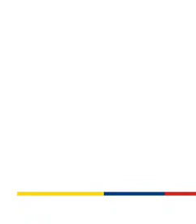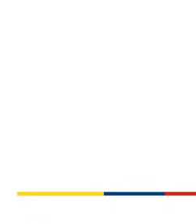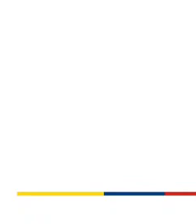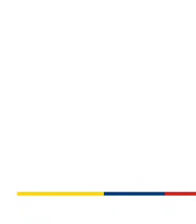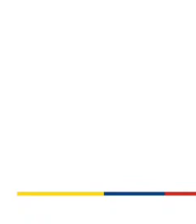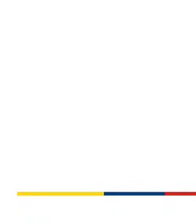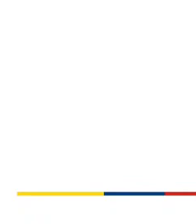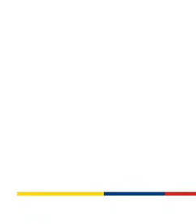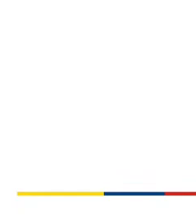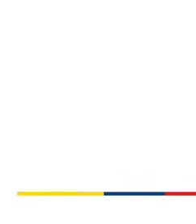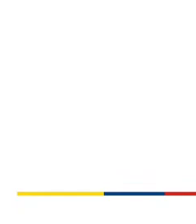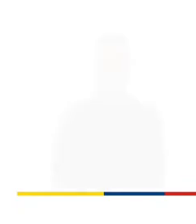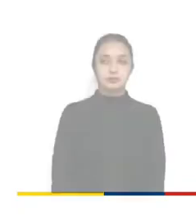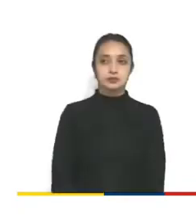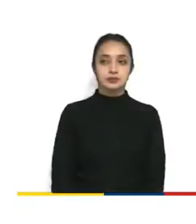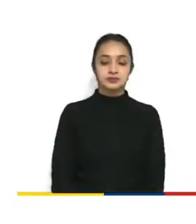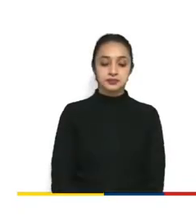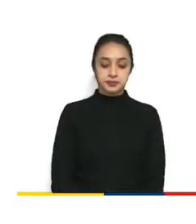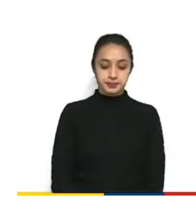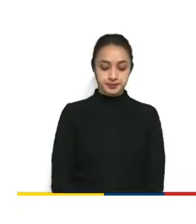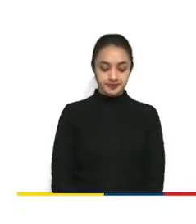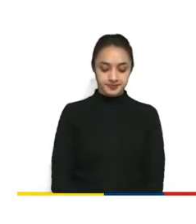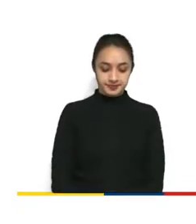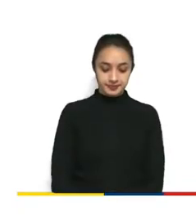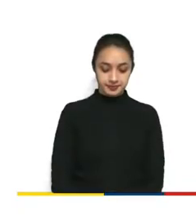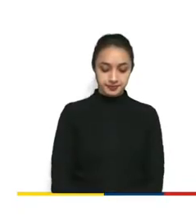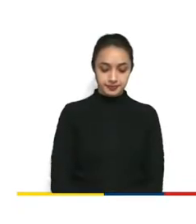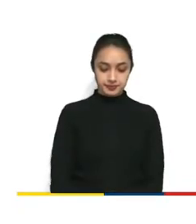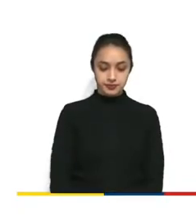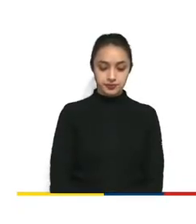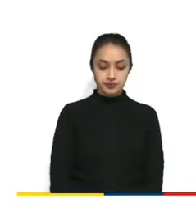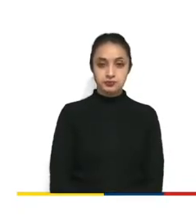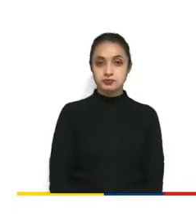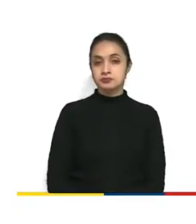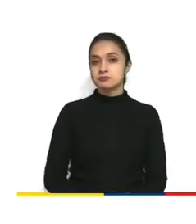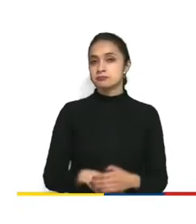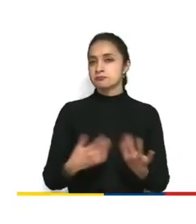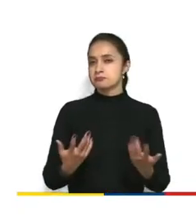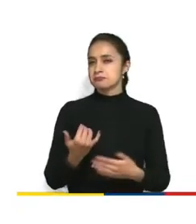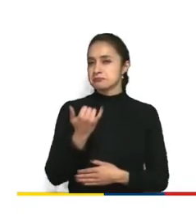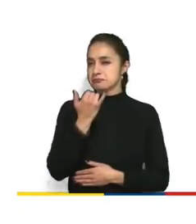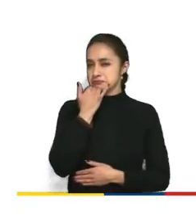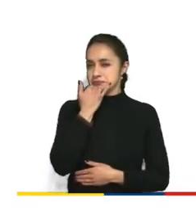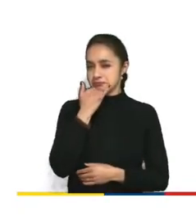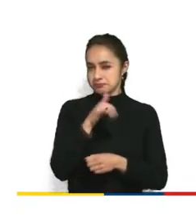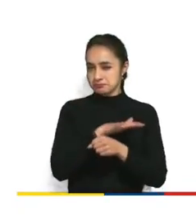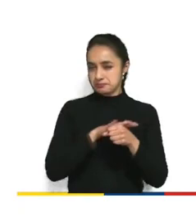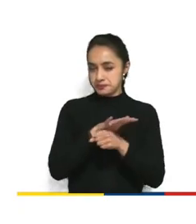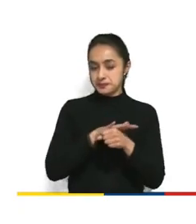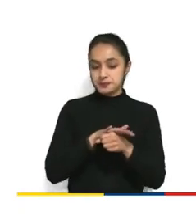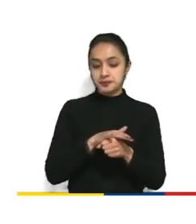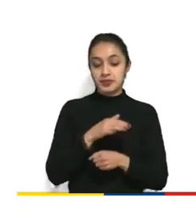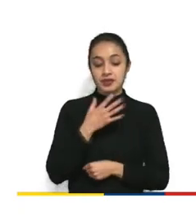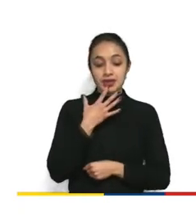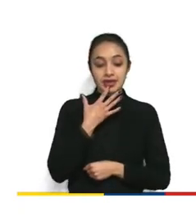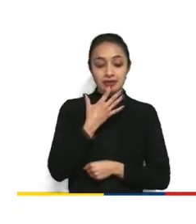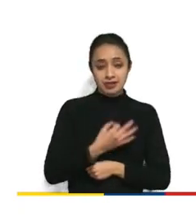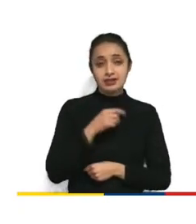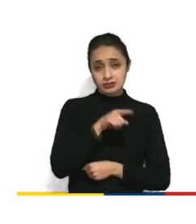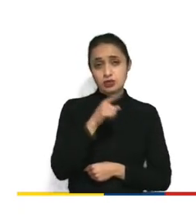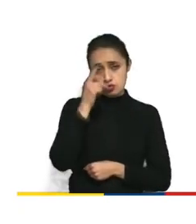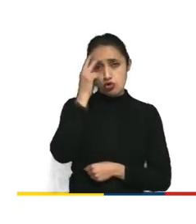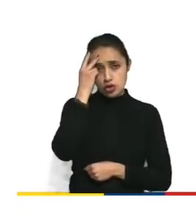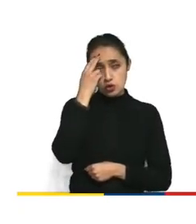Y entonces, aquí vemos por qué está ocurriendo esto. Y de verdad que la razón tiene bastante lógica.